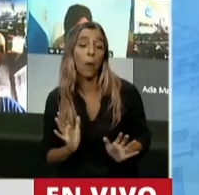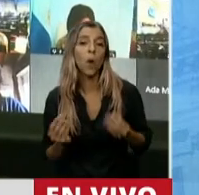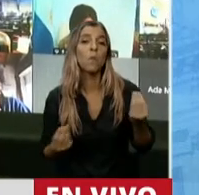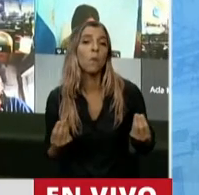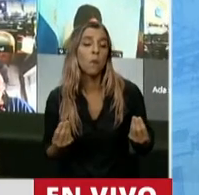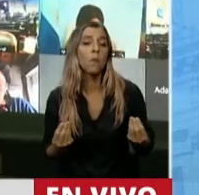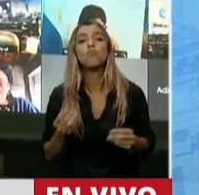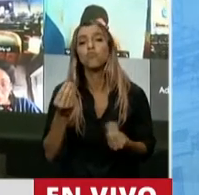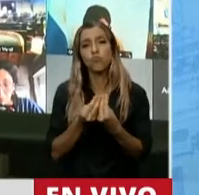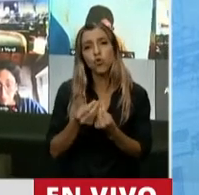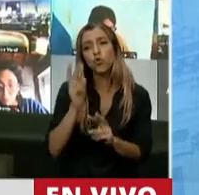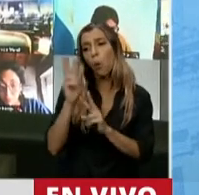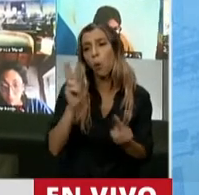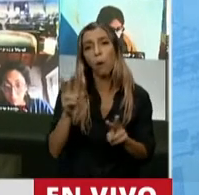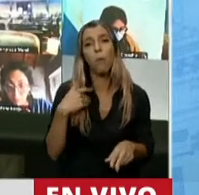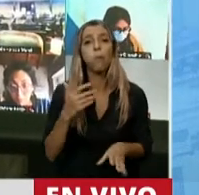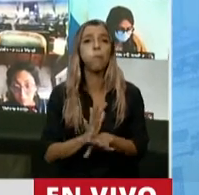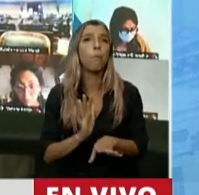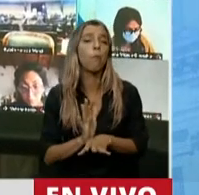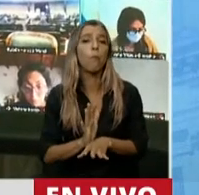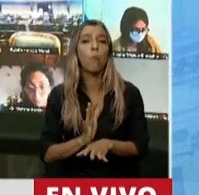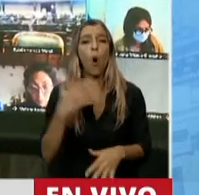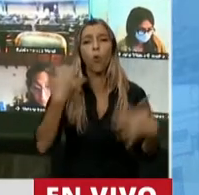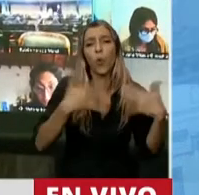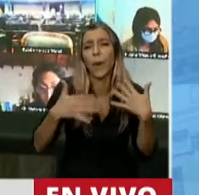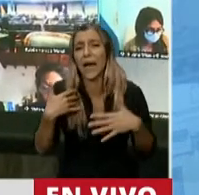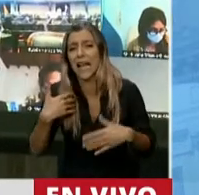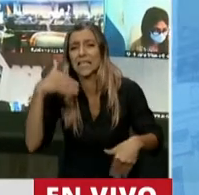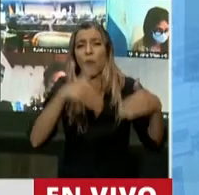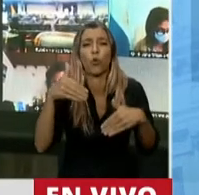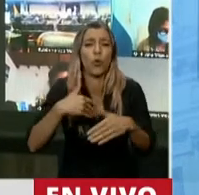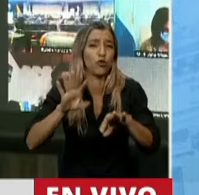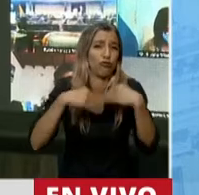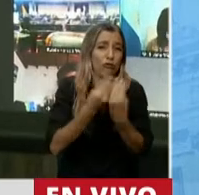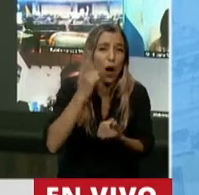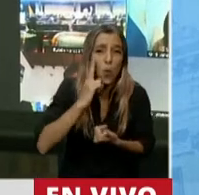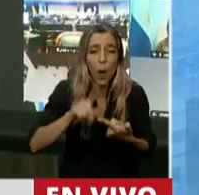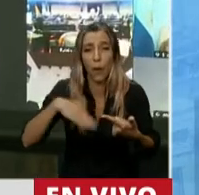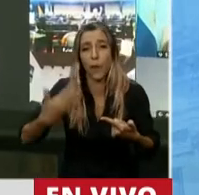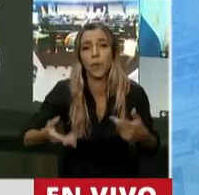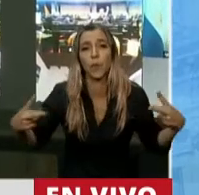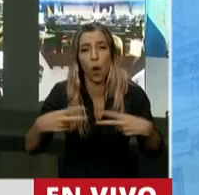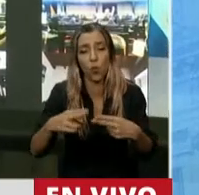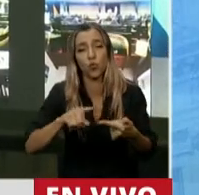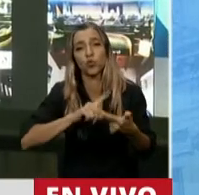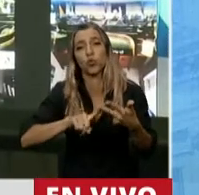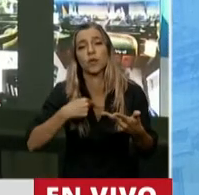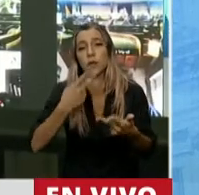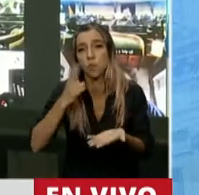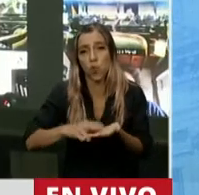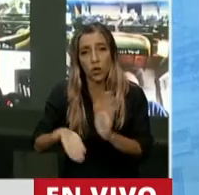les decíamos que los veíamos sin épica, votando nueve emergencias, votando un ajuste, votando suba de impuestos.